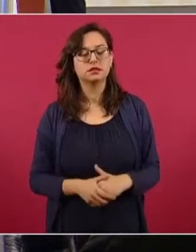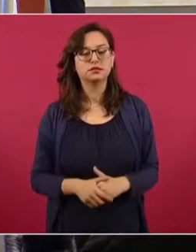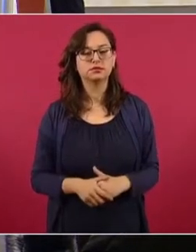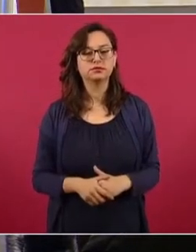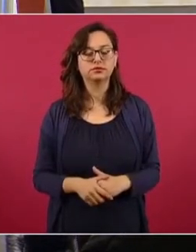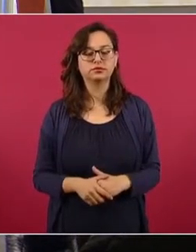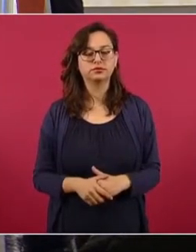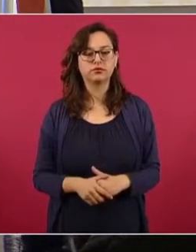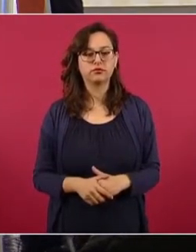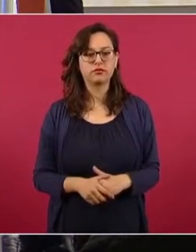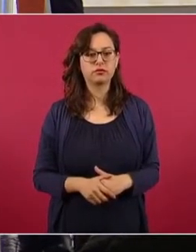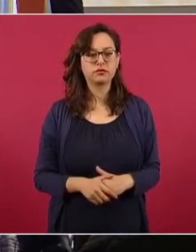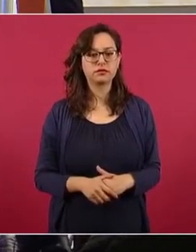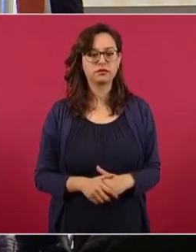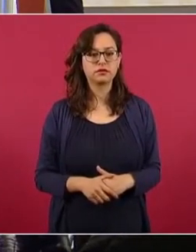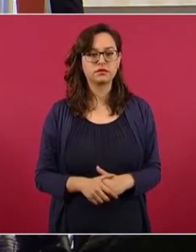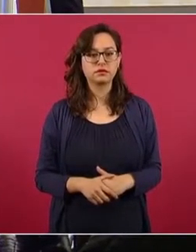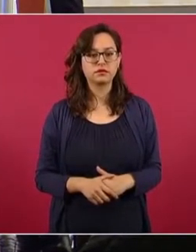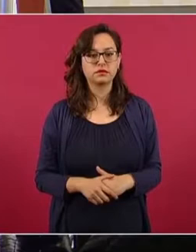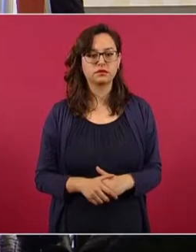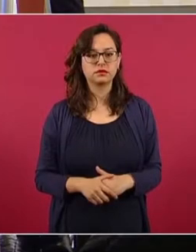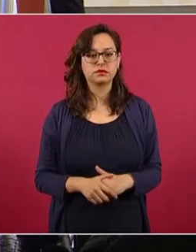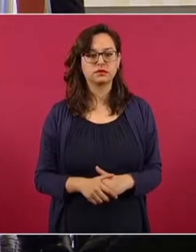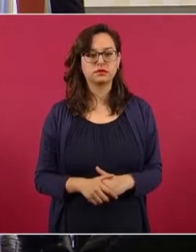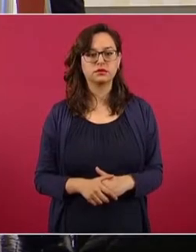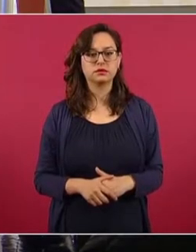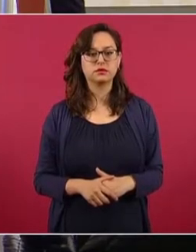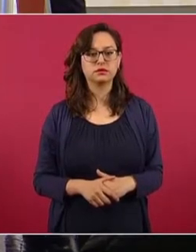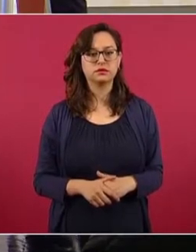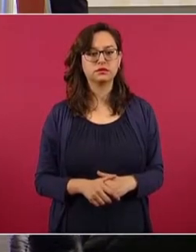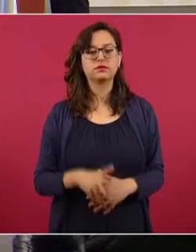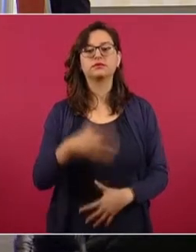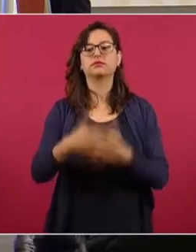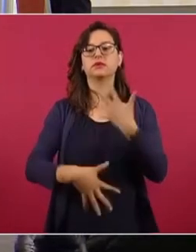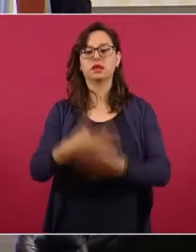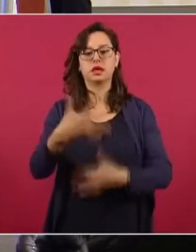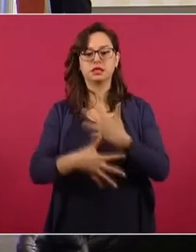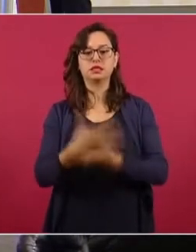No. No. En total son 15 millones. 15 millones.